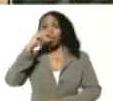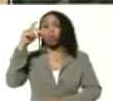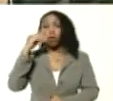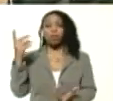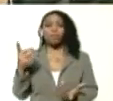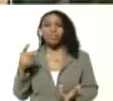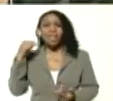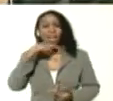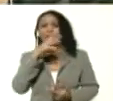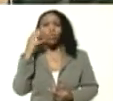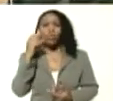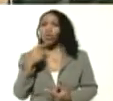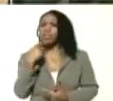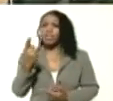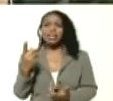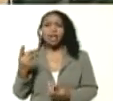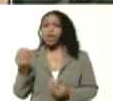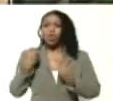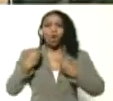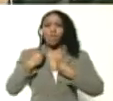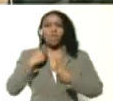Iván Duque, no puede vivir un día sin mí,